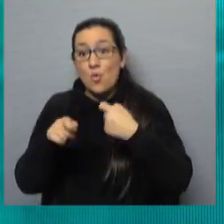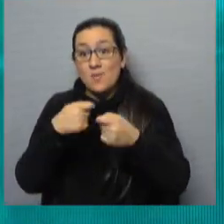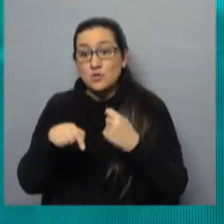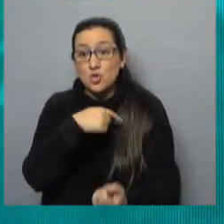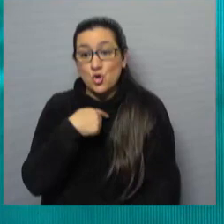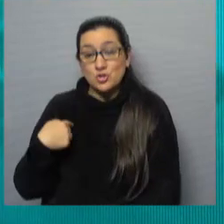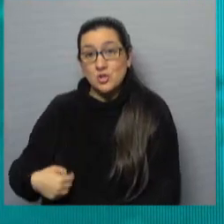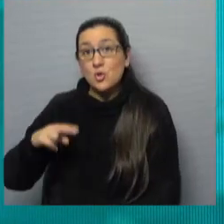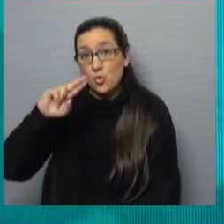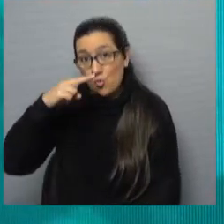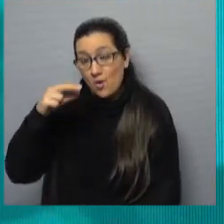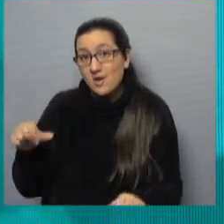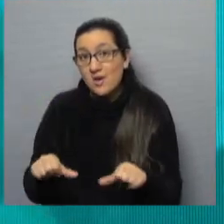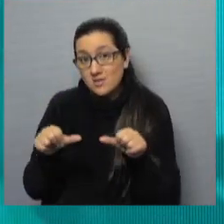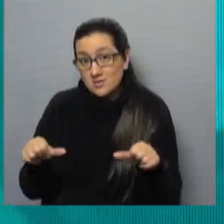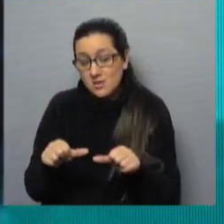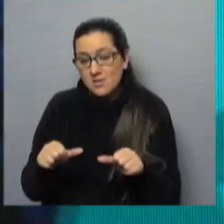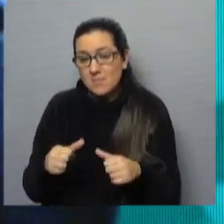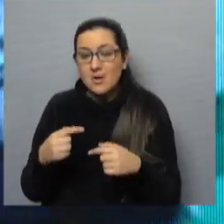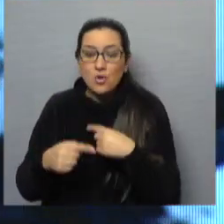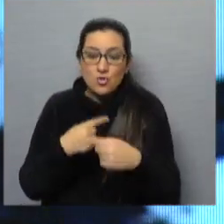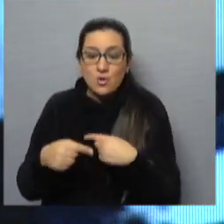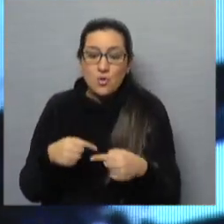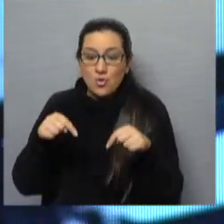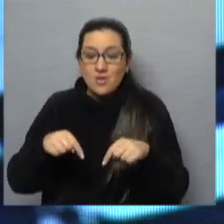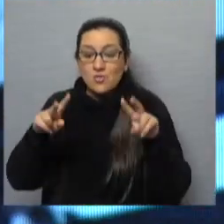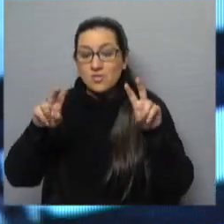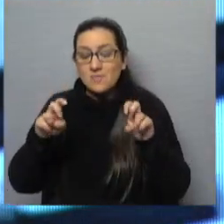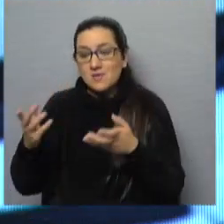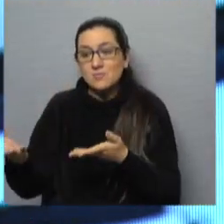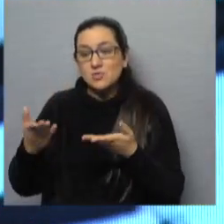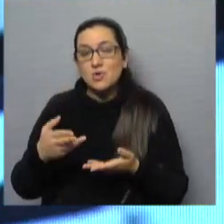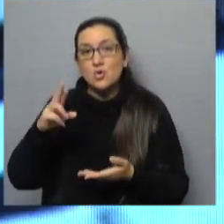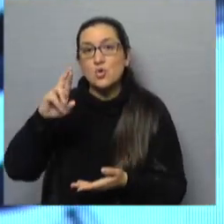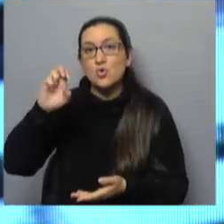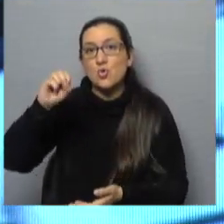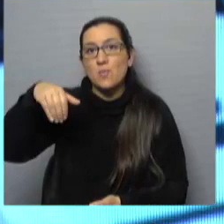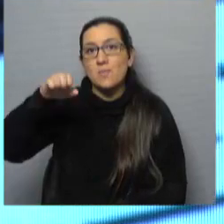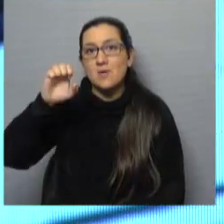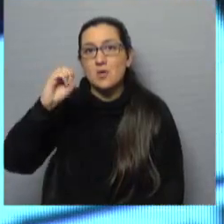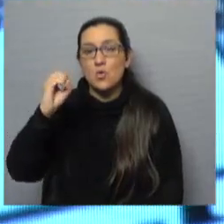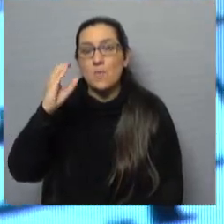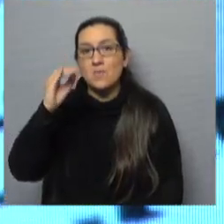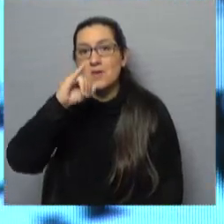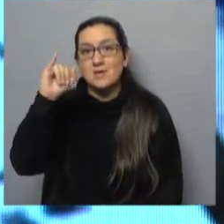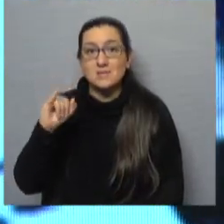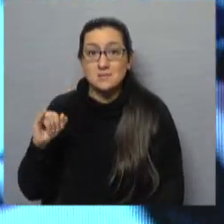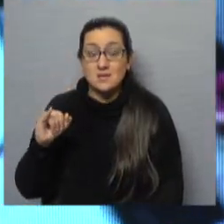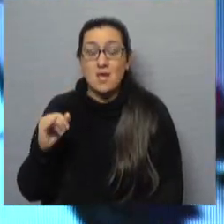Para seguir conversando sobre estos temas, hemos convocado a Romeo Pérez, abogado, docente, investigador,